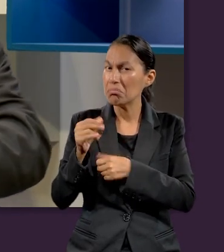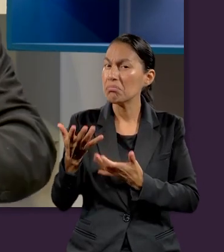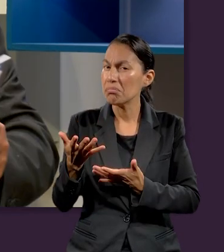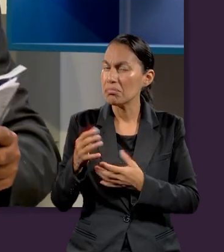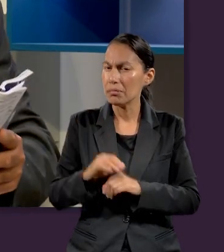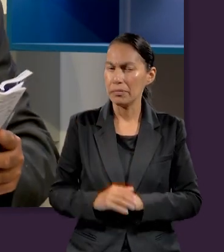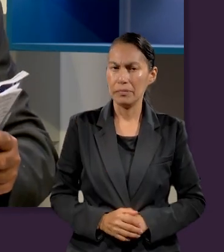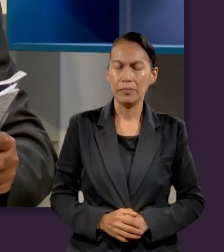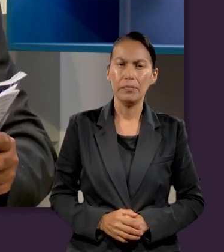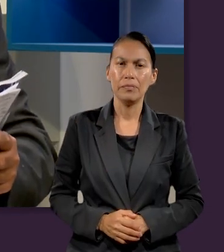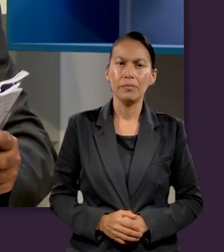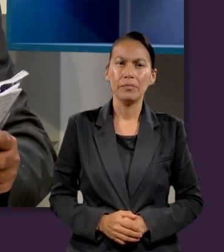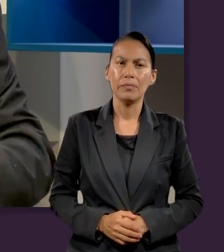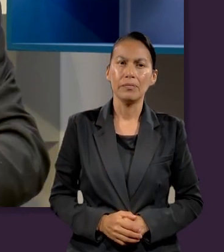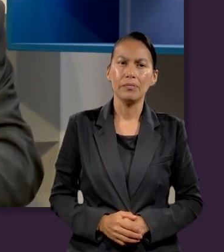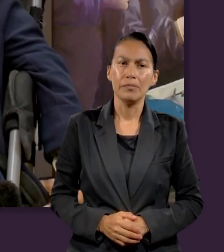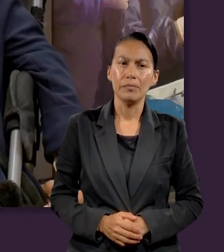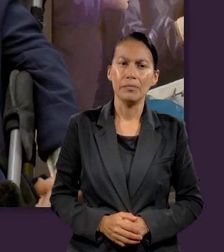como la vivimos ahora?